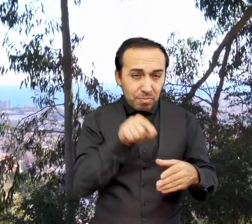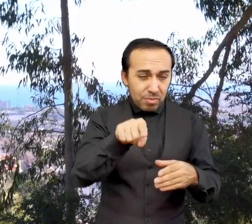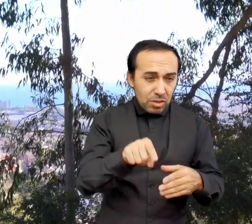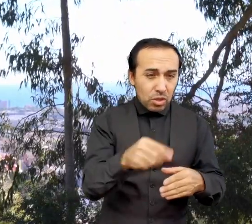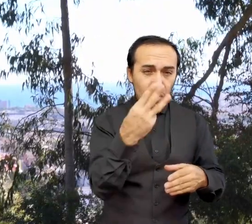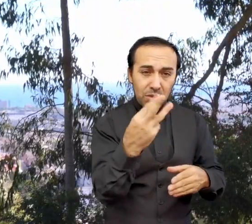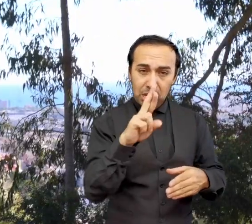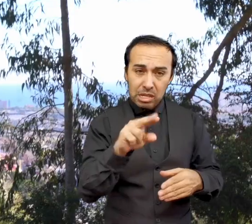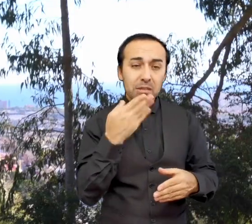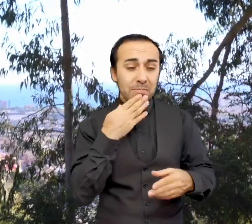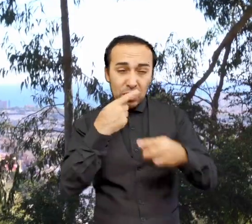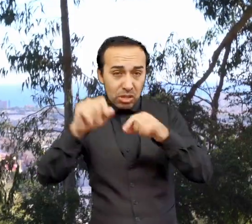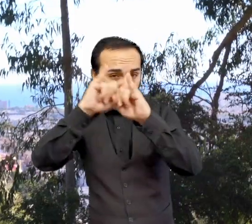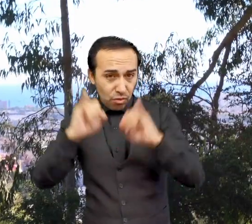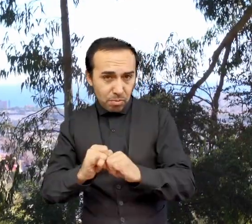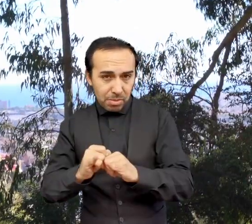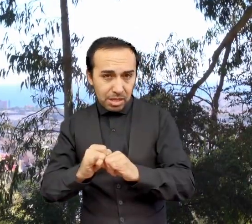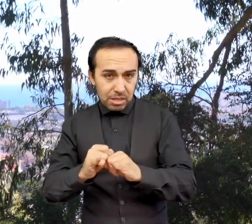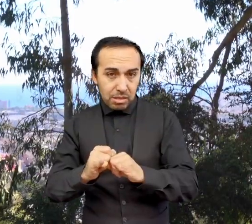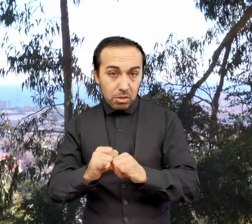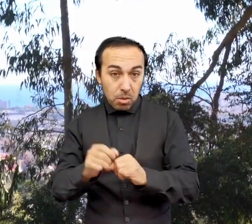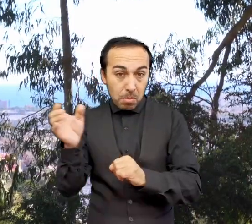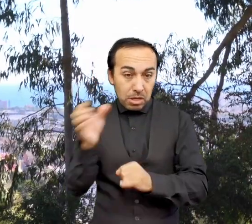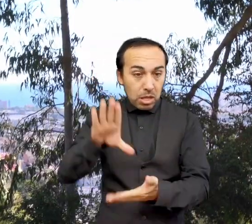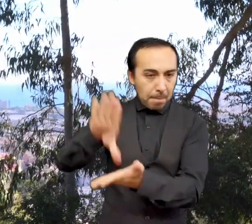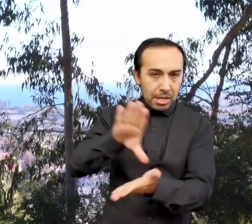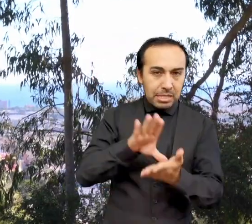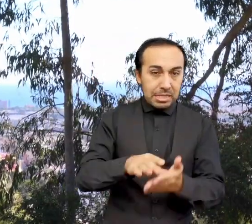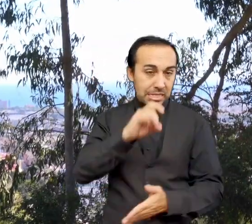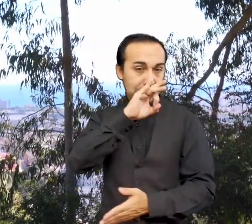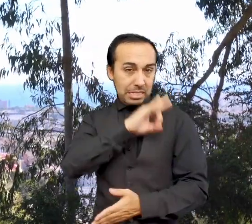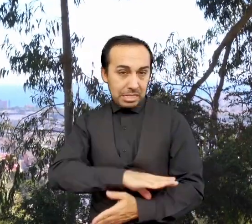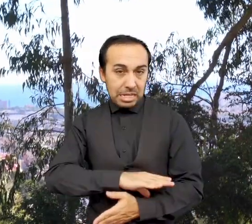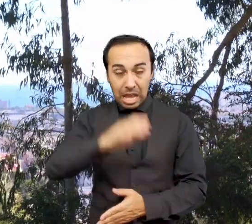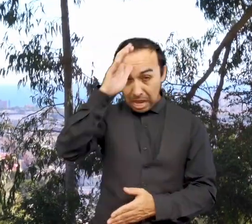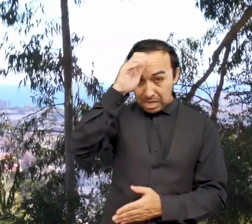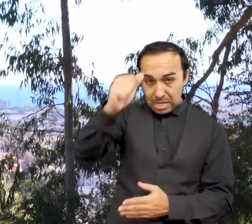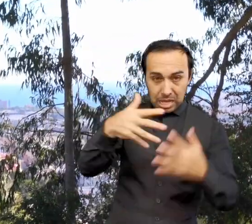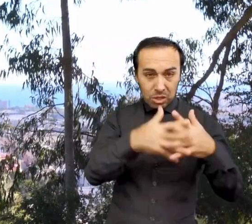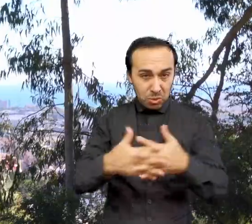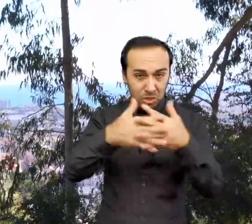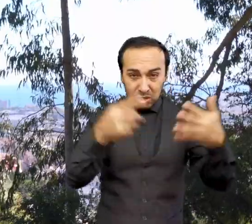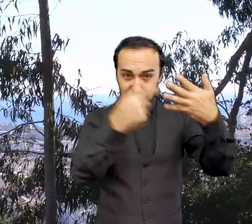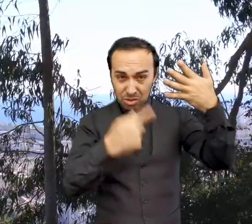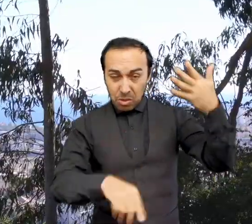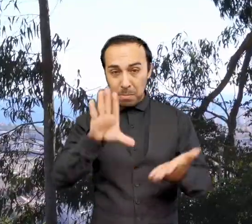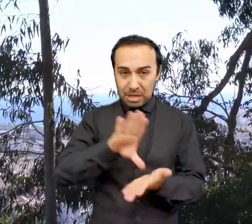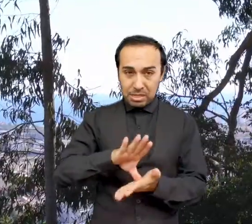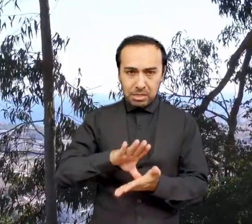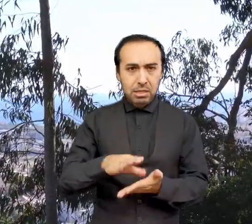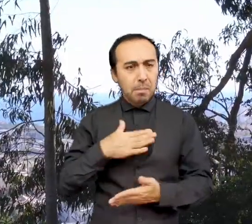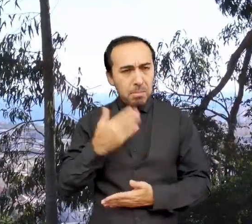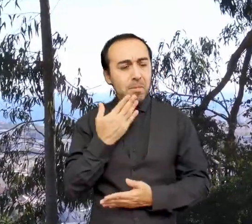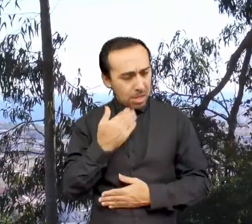y otros sistemas múltiples, con investigadores de Chile, Argentina, Estados Unidos, entre otros países. También está